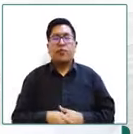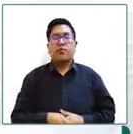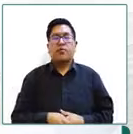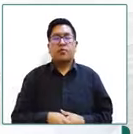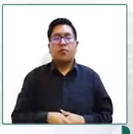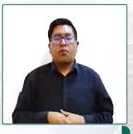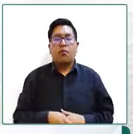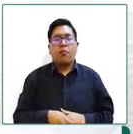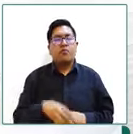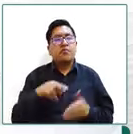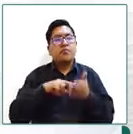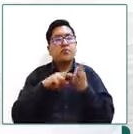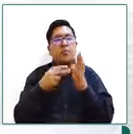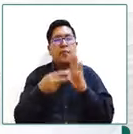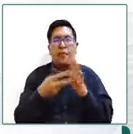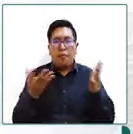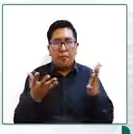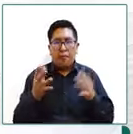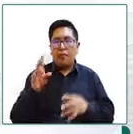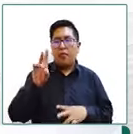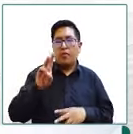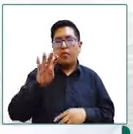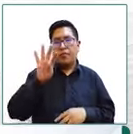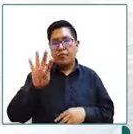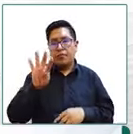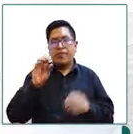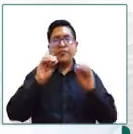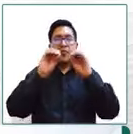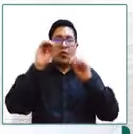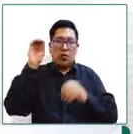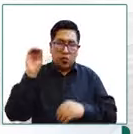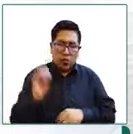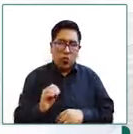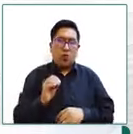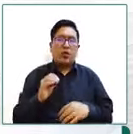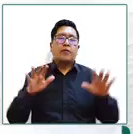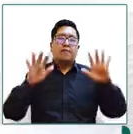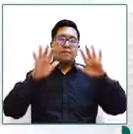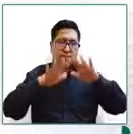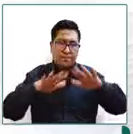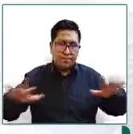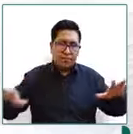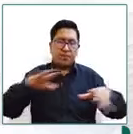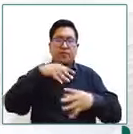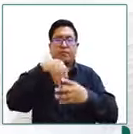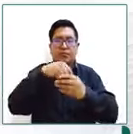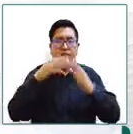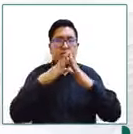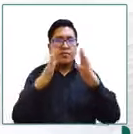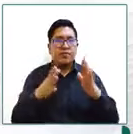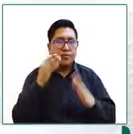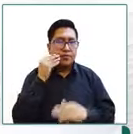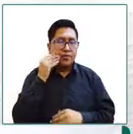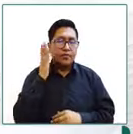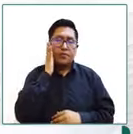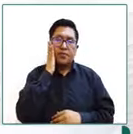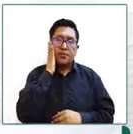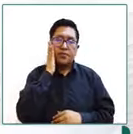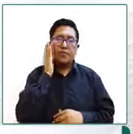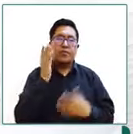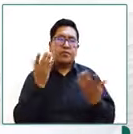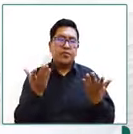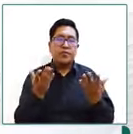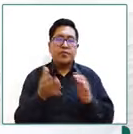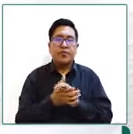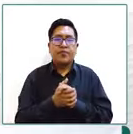eso quiere decir que el 74% de las niñas niños y adolescentes en situación de acogimiento bueno